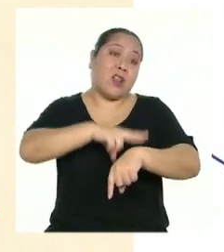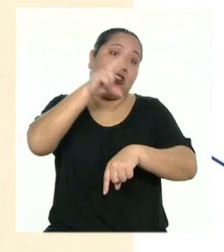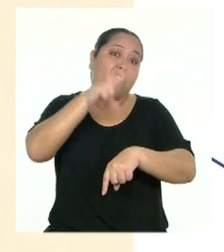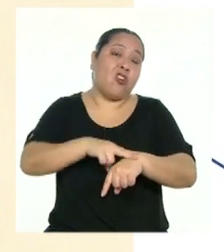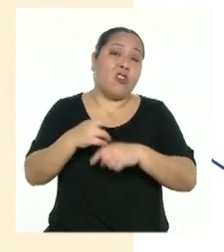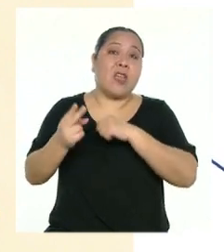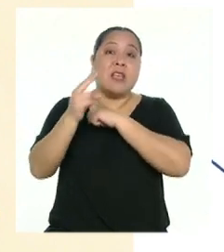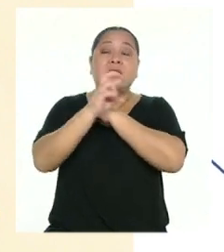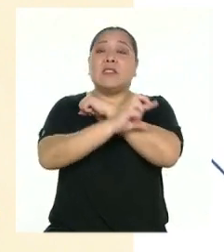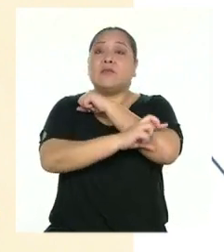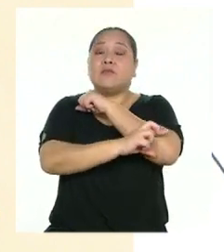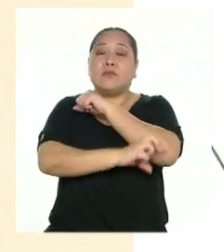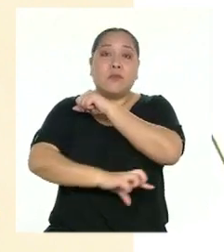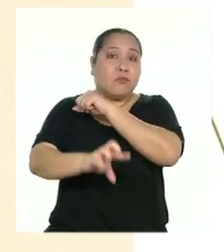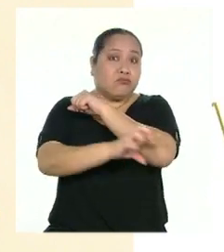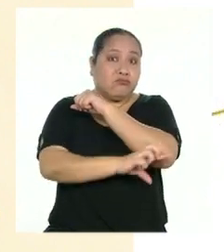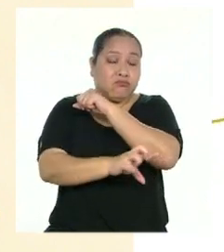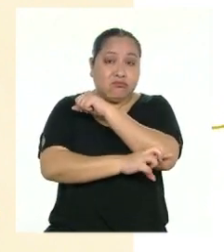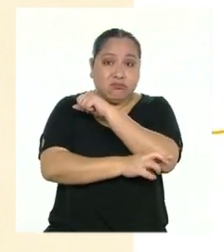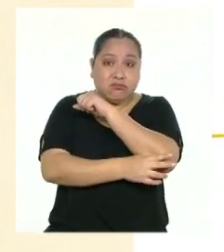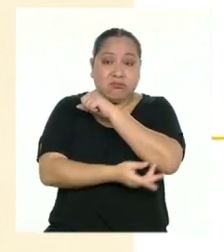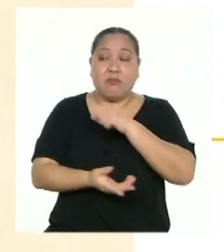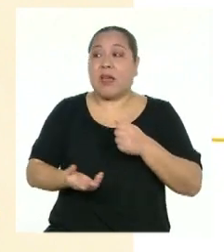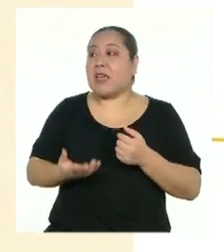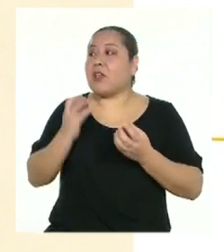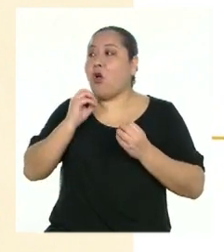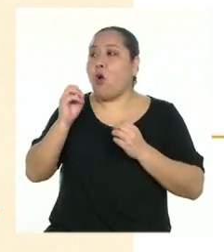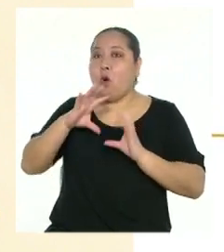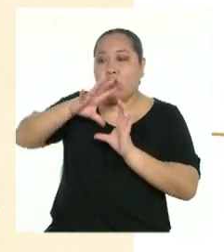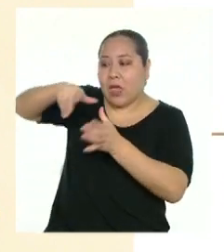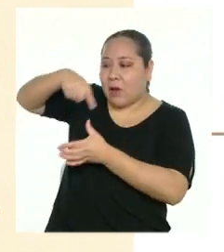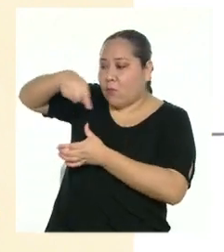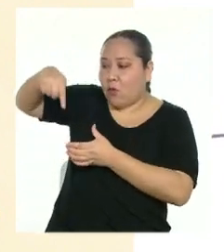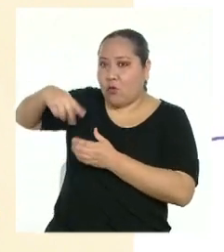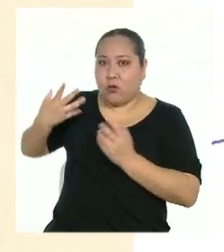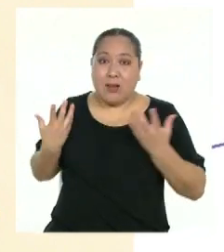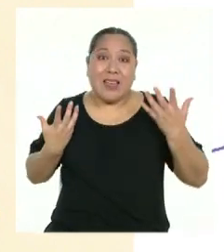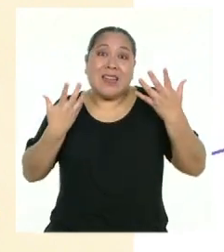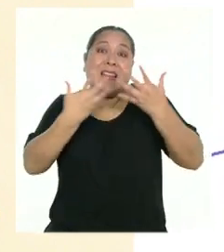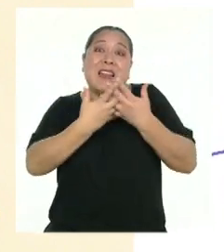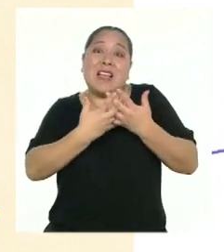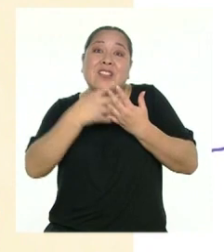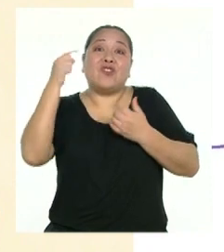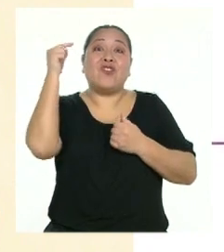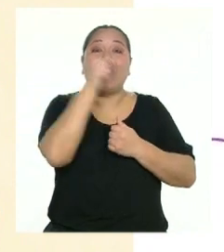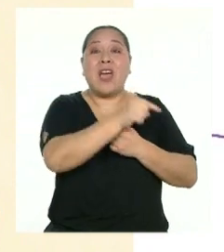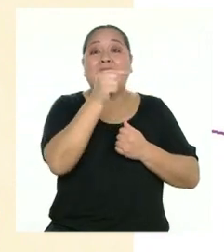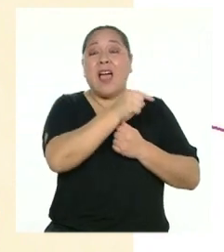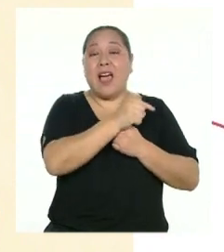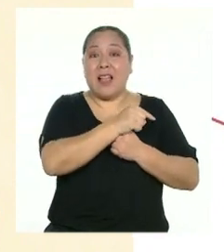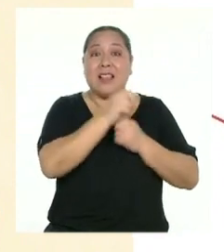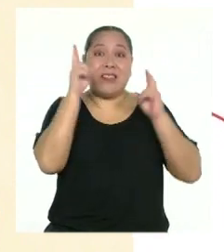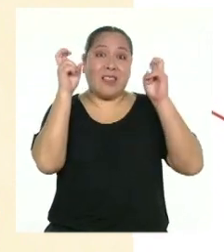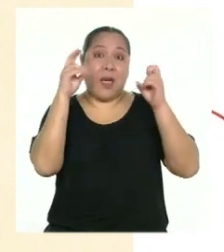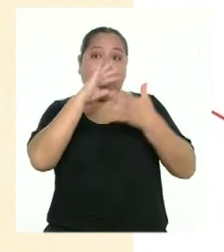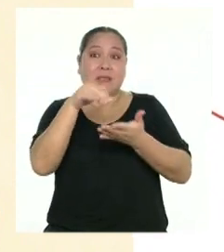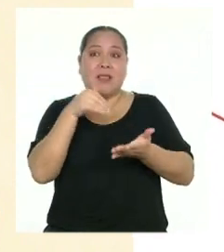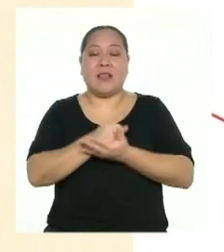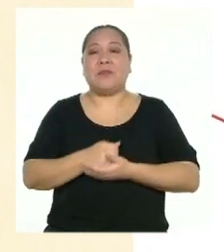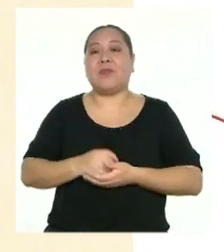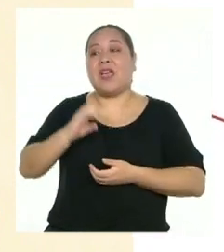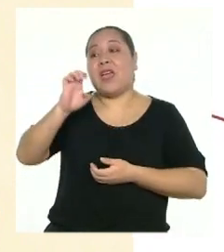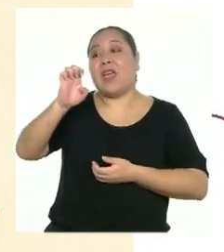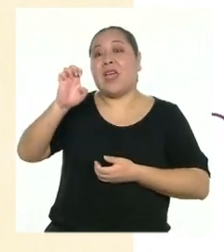nacionales y mundiales que guarden relación con el tema central. Efemérides, en esta parte se realizan